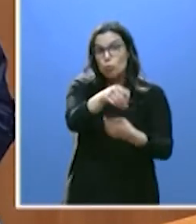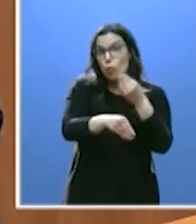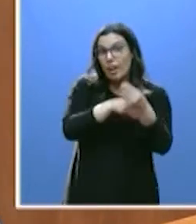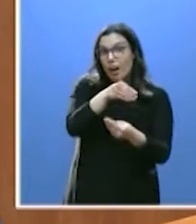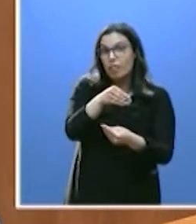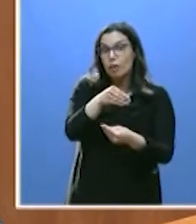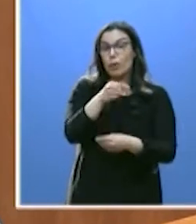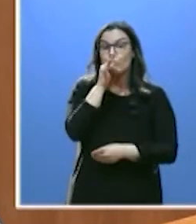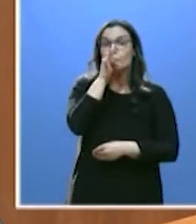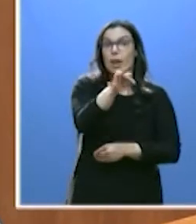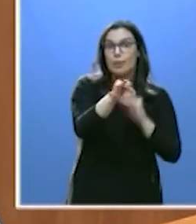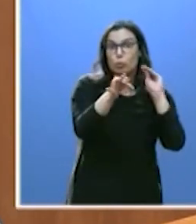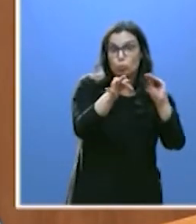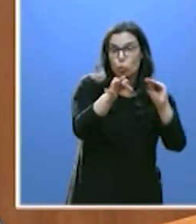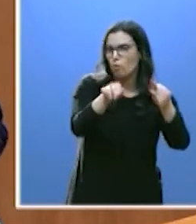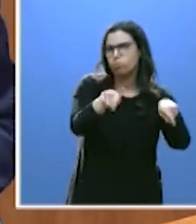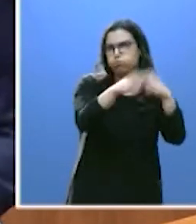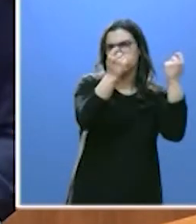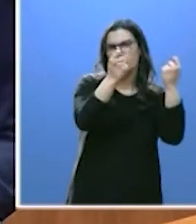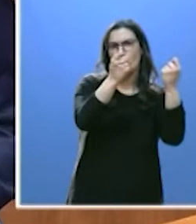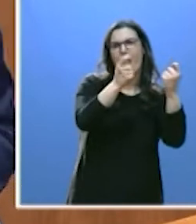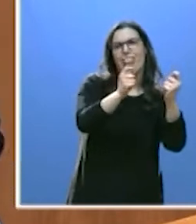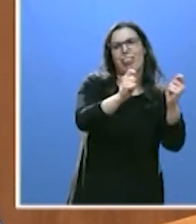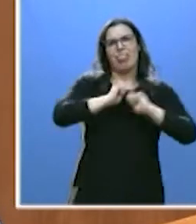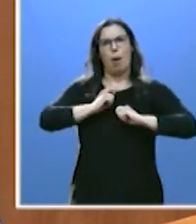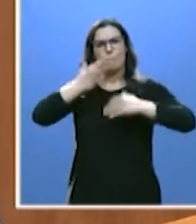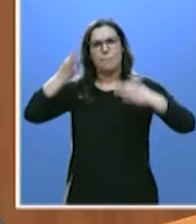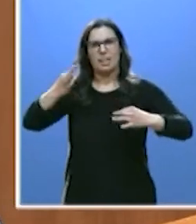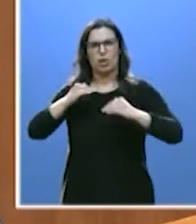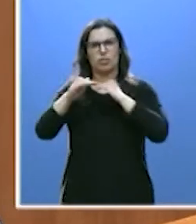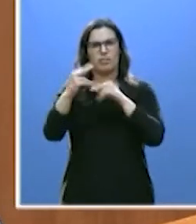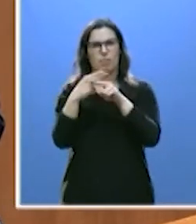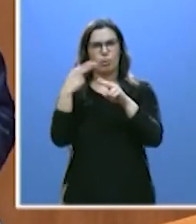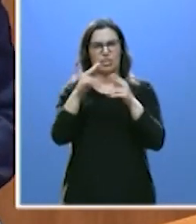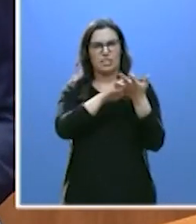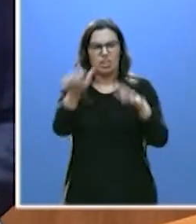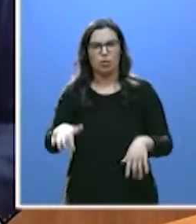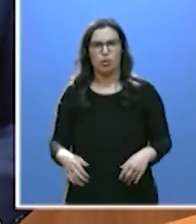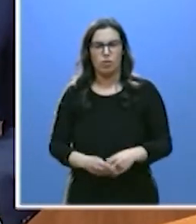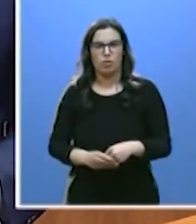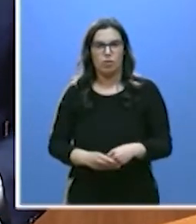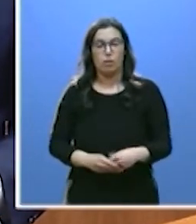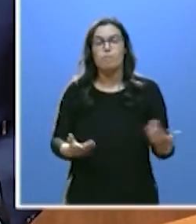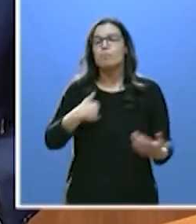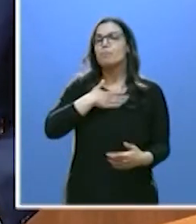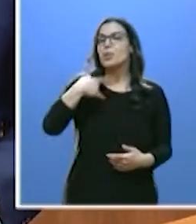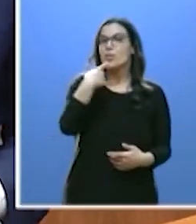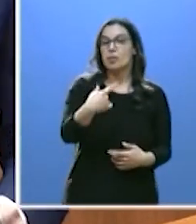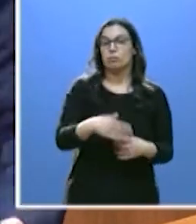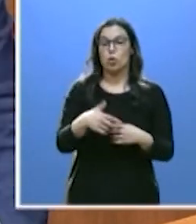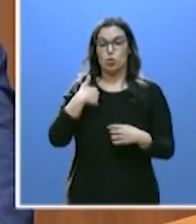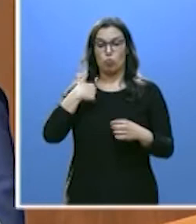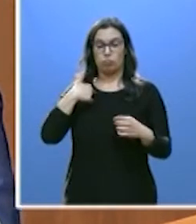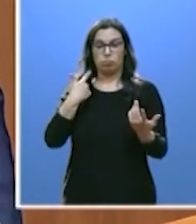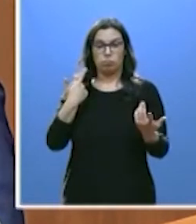palabra y poner en peligro la estabilidad política en Castilla y León. Le quiero decir cuál fue mi reacción.